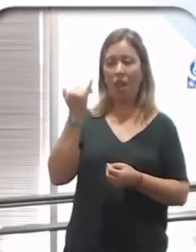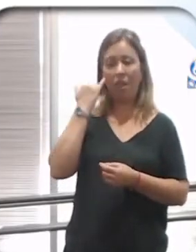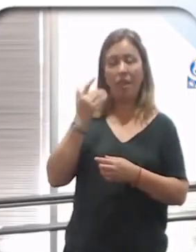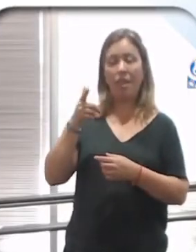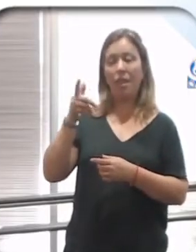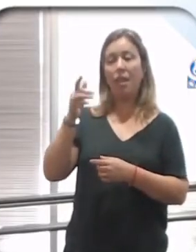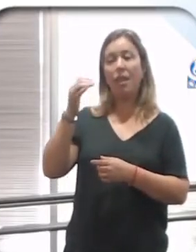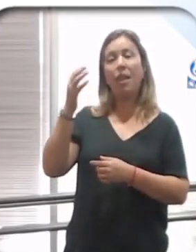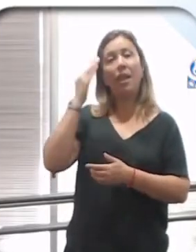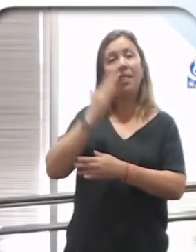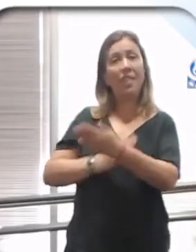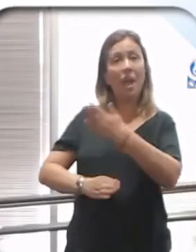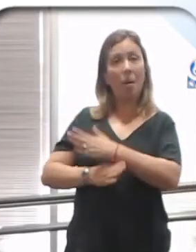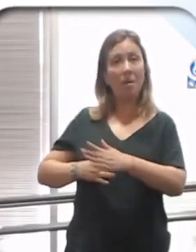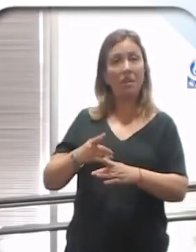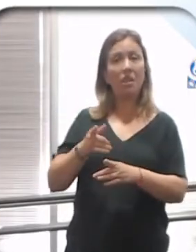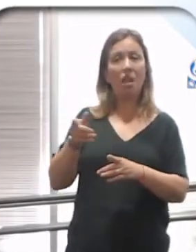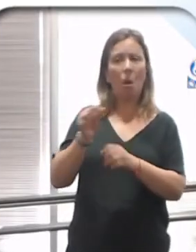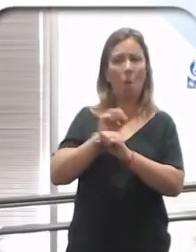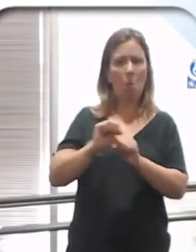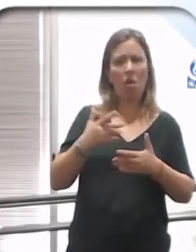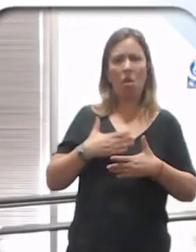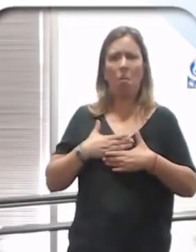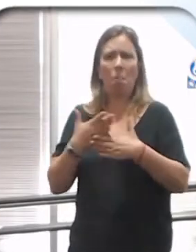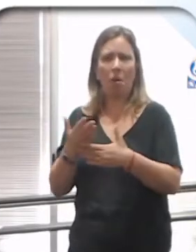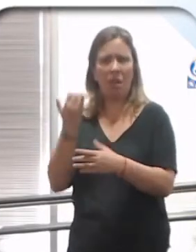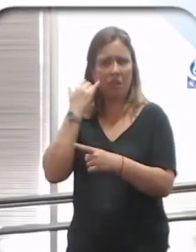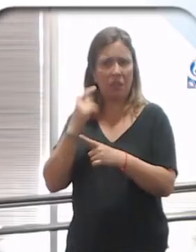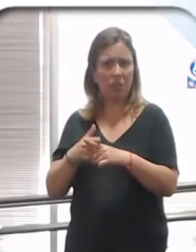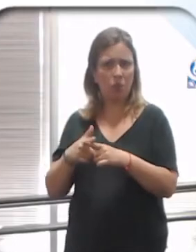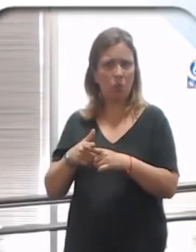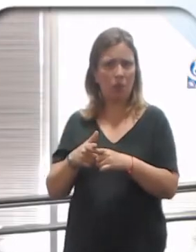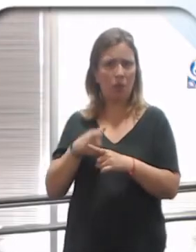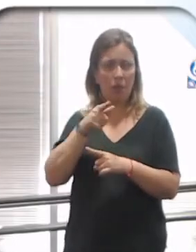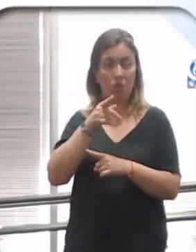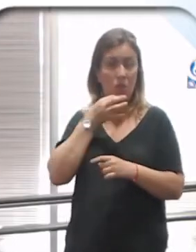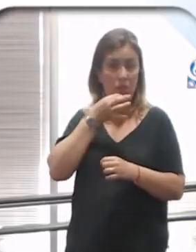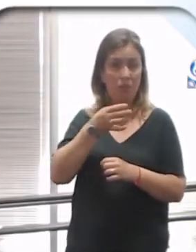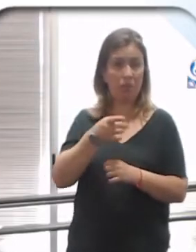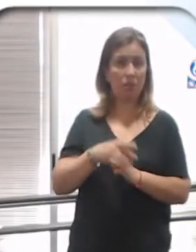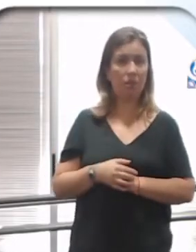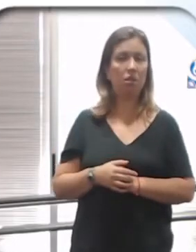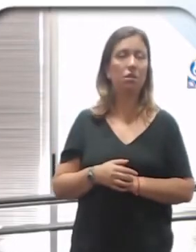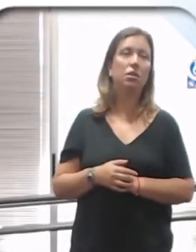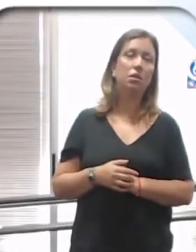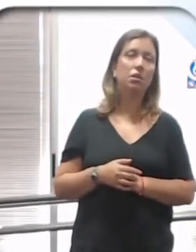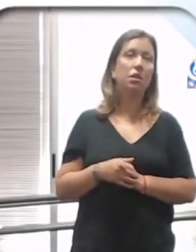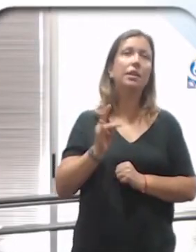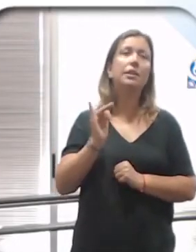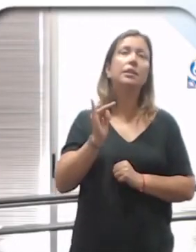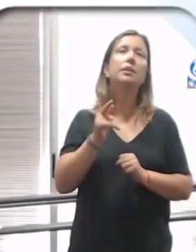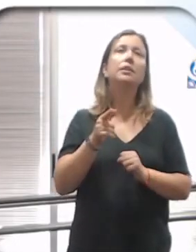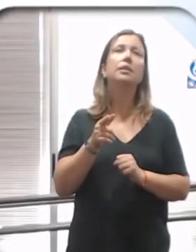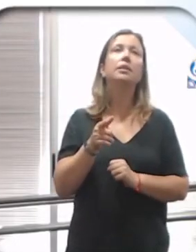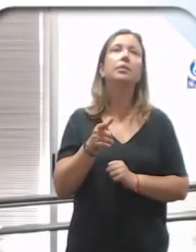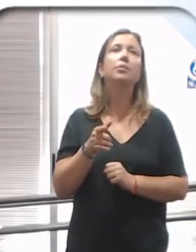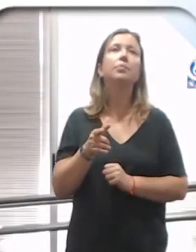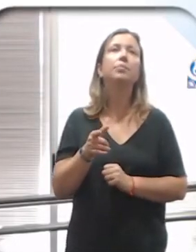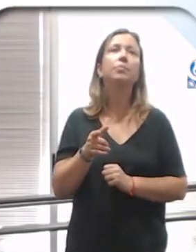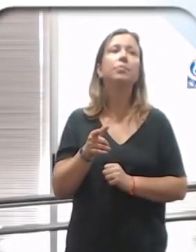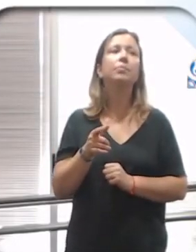una persona con discapacidad pueda ser amada y querida, capaz, no se tenga más por ese lado. En realidad, claro, lo que digo es que